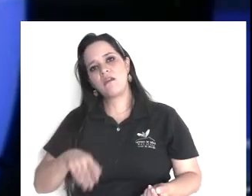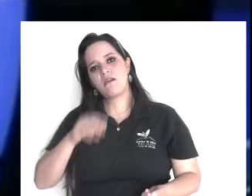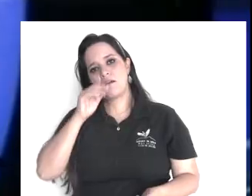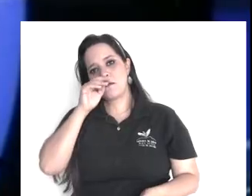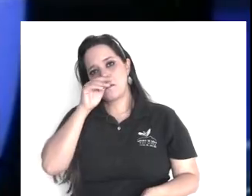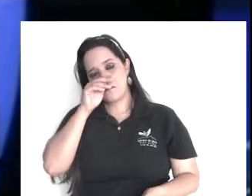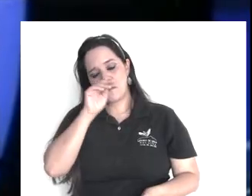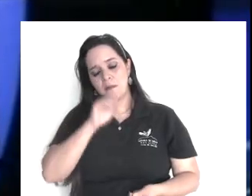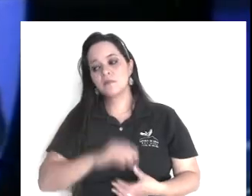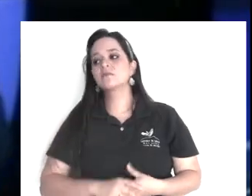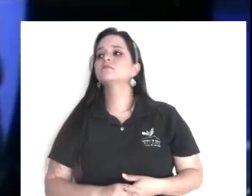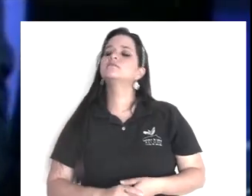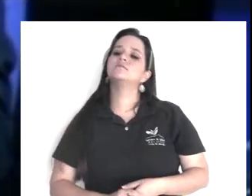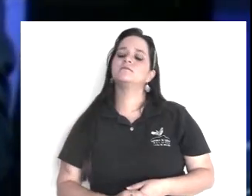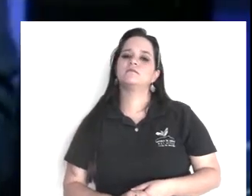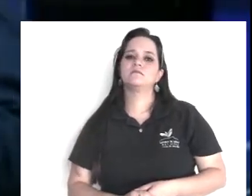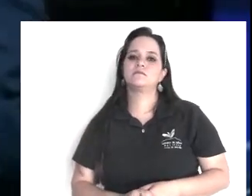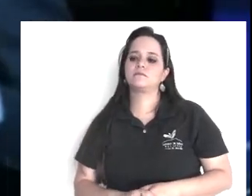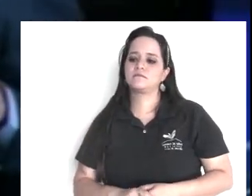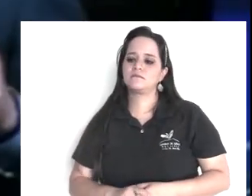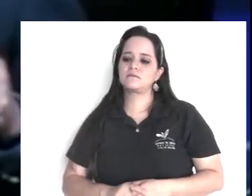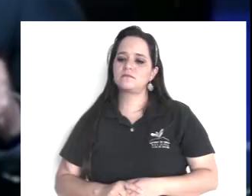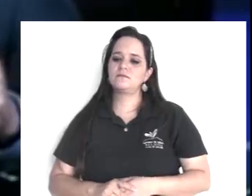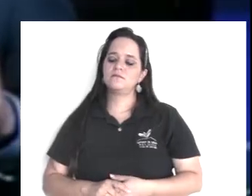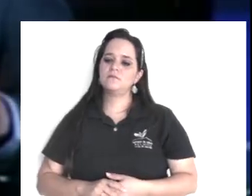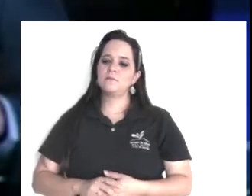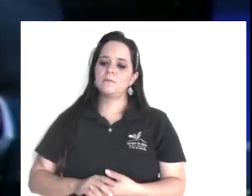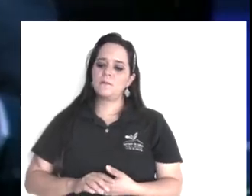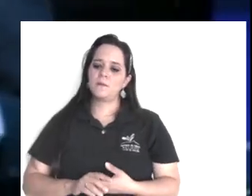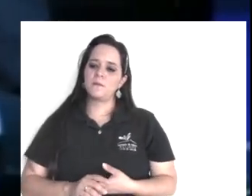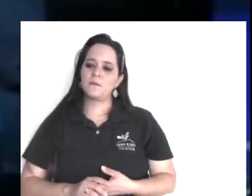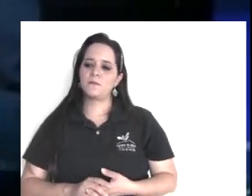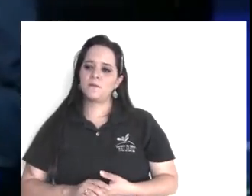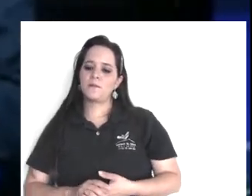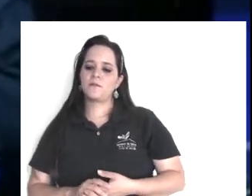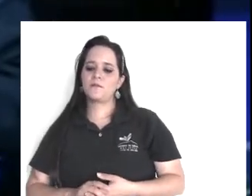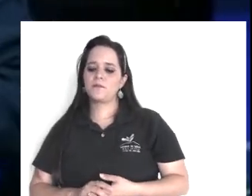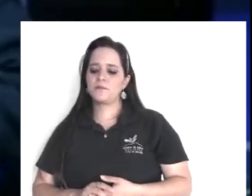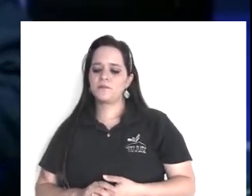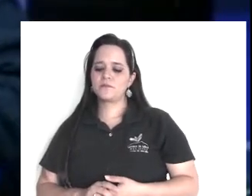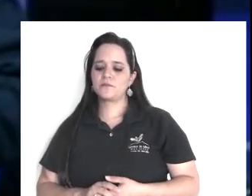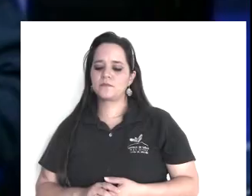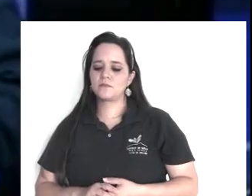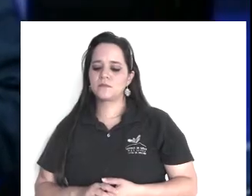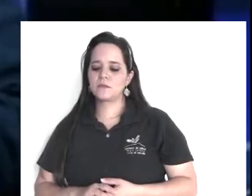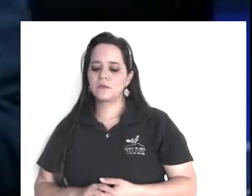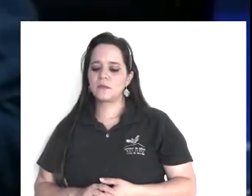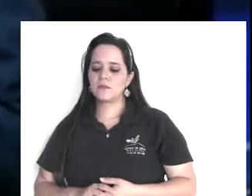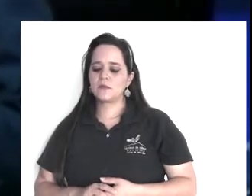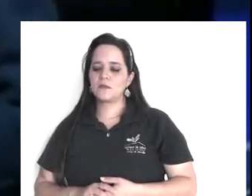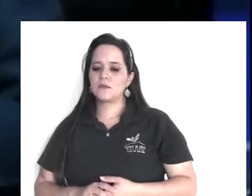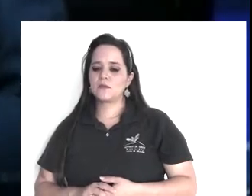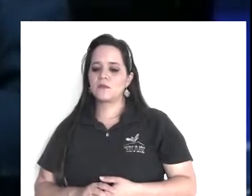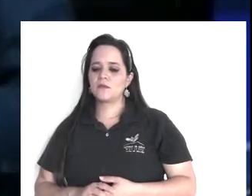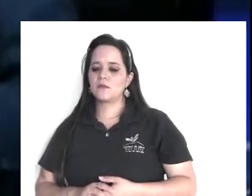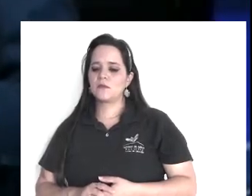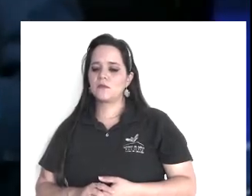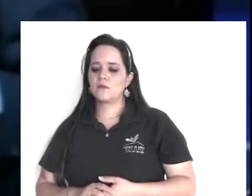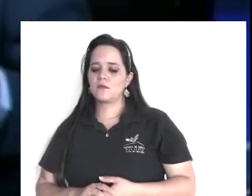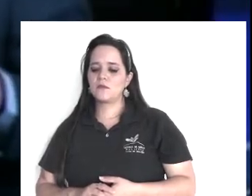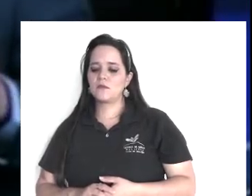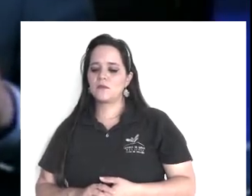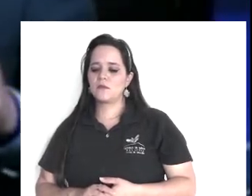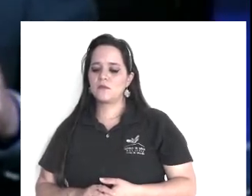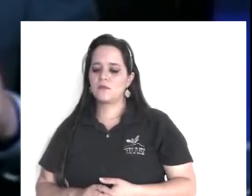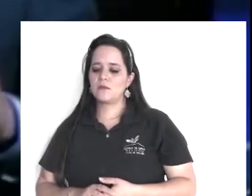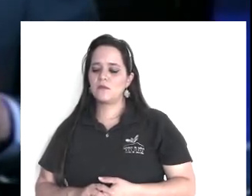y lo detienes, ¿no? Dice, ay, hasta le dices, hasta se ven las películas, ¿no? Dice, avisa, y dice, por